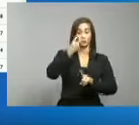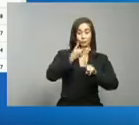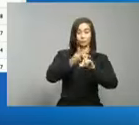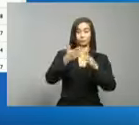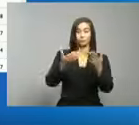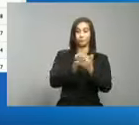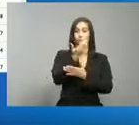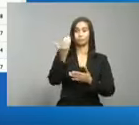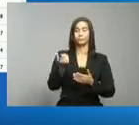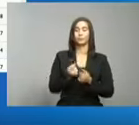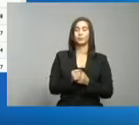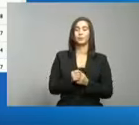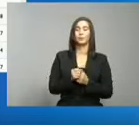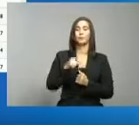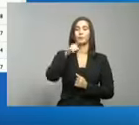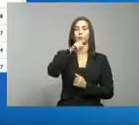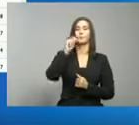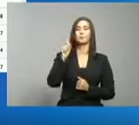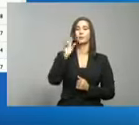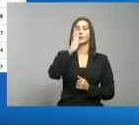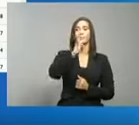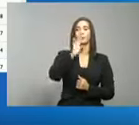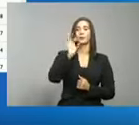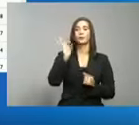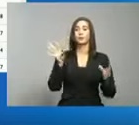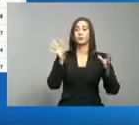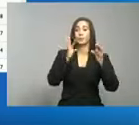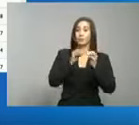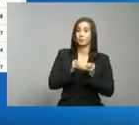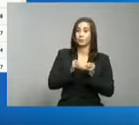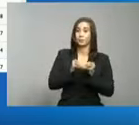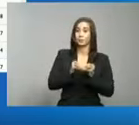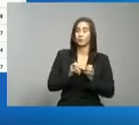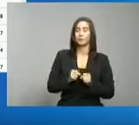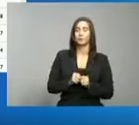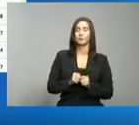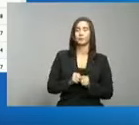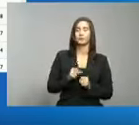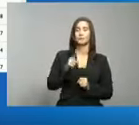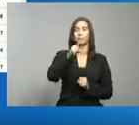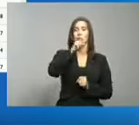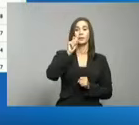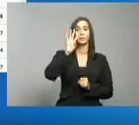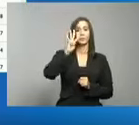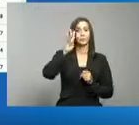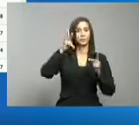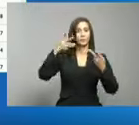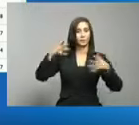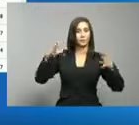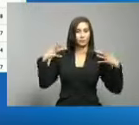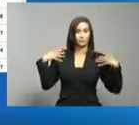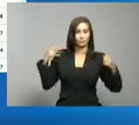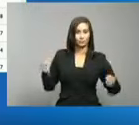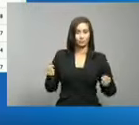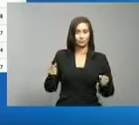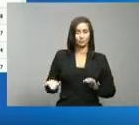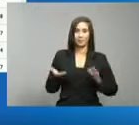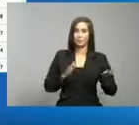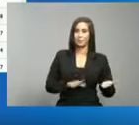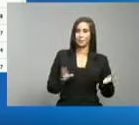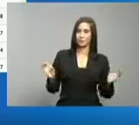nuevos, 169 acumulados, 104 recuperados, cero